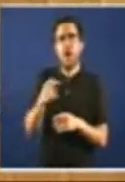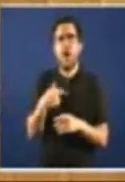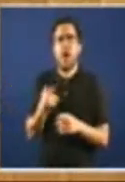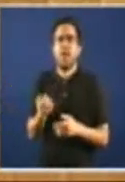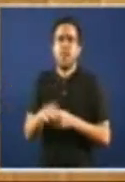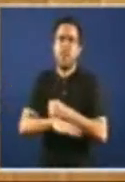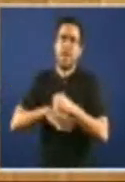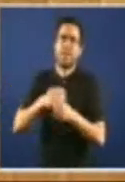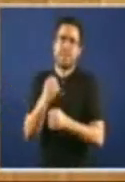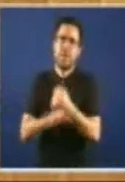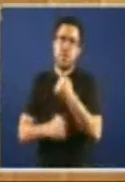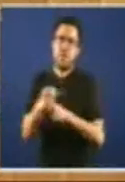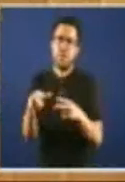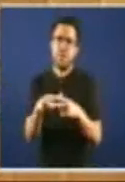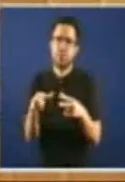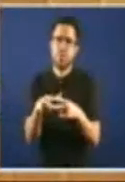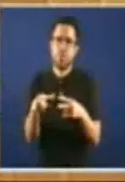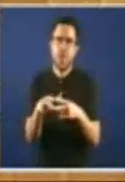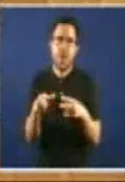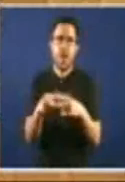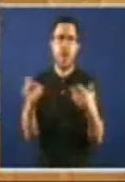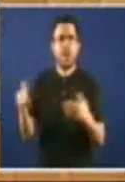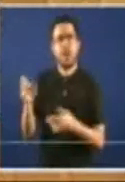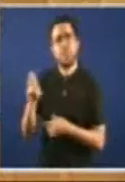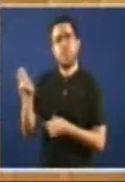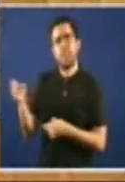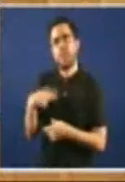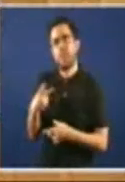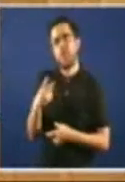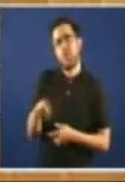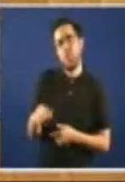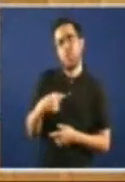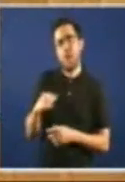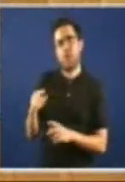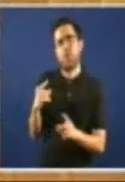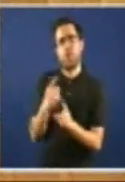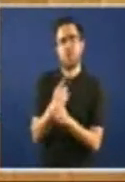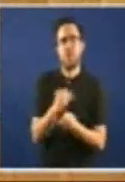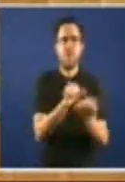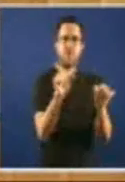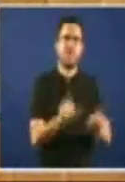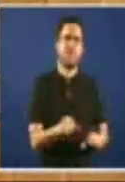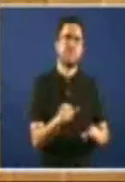dar preferencia As fórmulas De economía social Prefire Dar preferencia As fórmulas De economía De